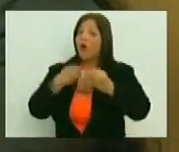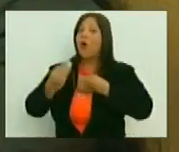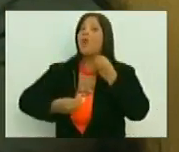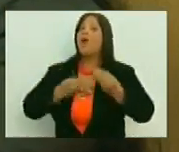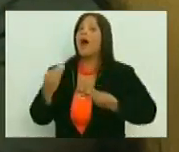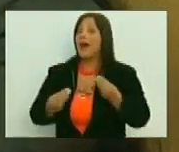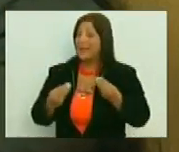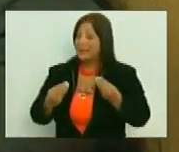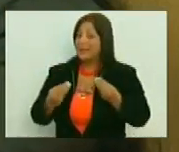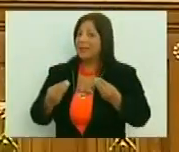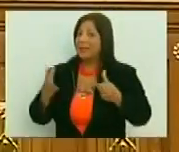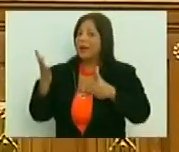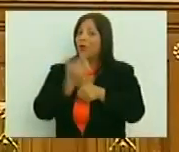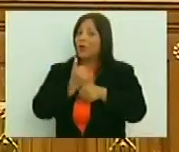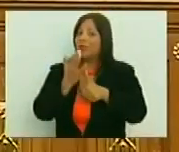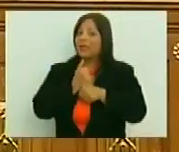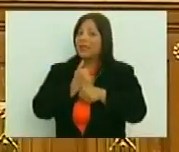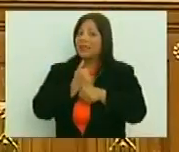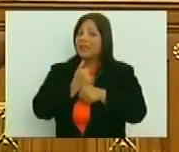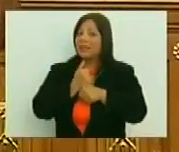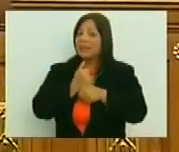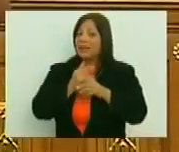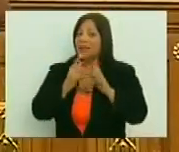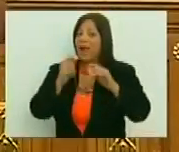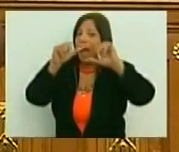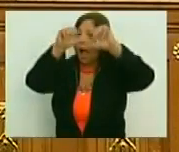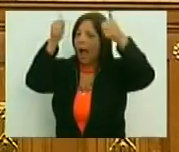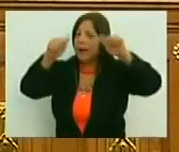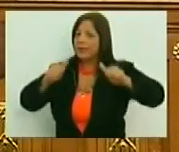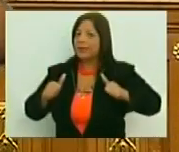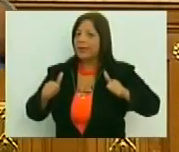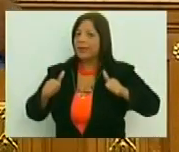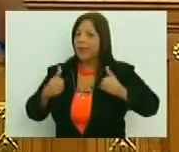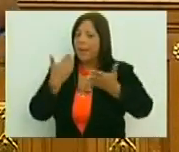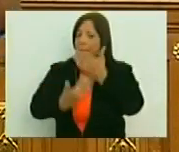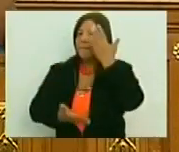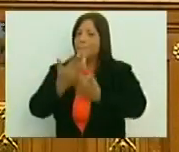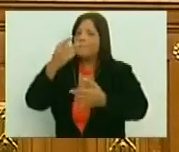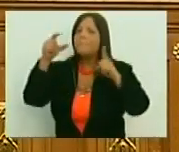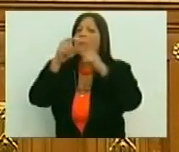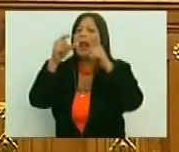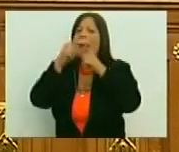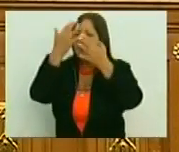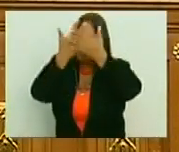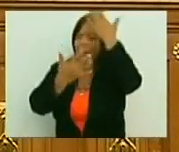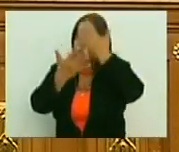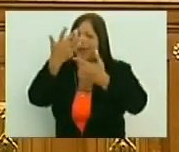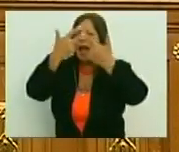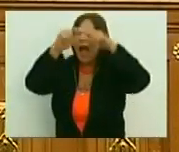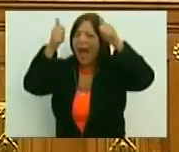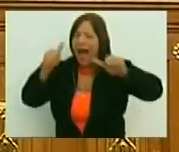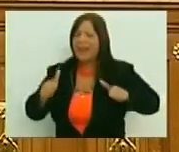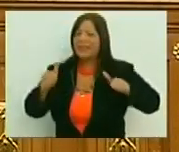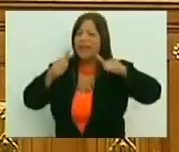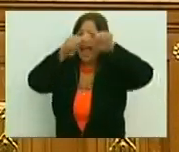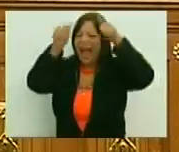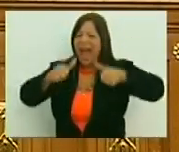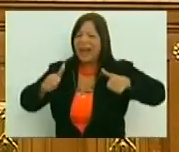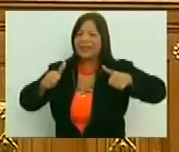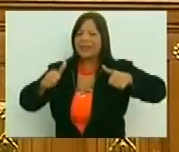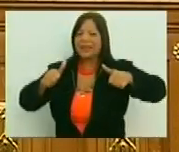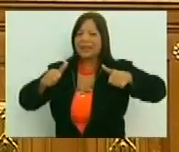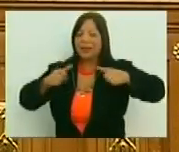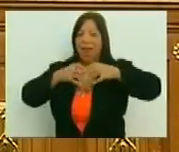para conseguirlos allí, eso sí, las artes, las artes, las artes, esa creencia, tiene que estar en función de eso,